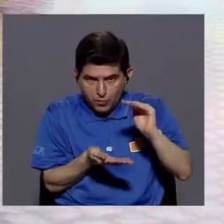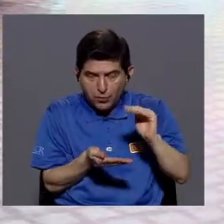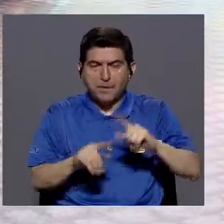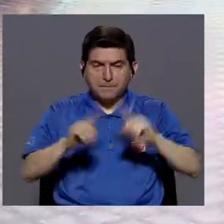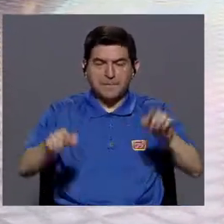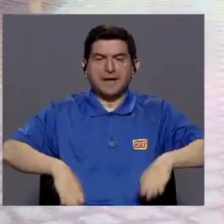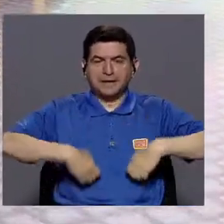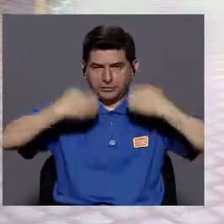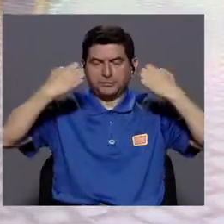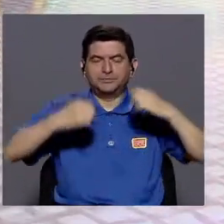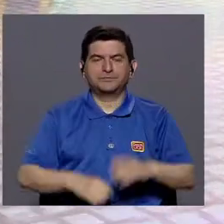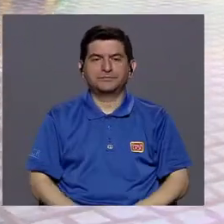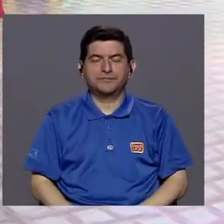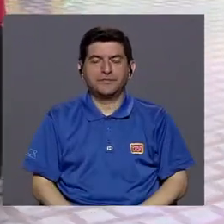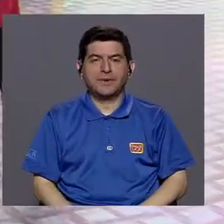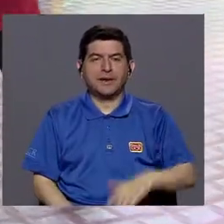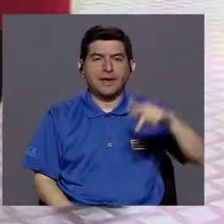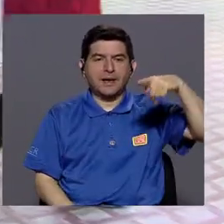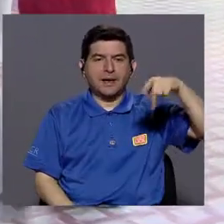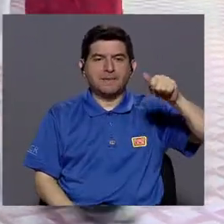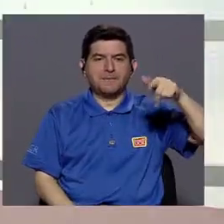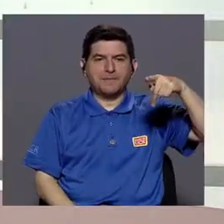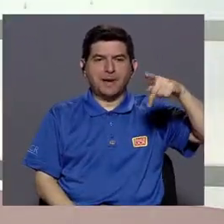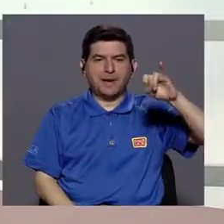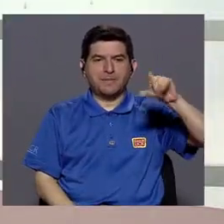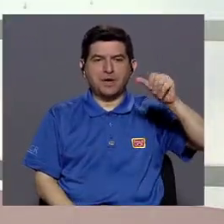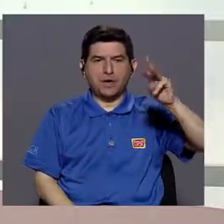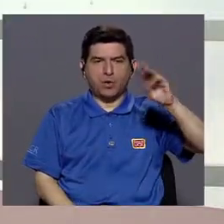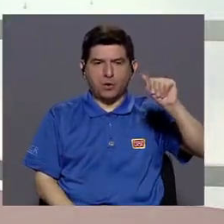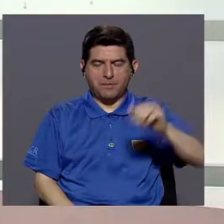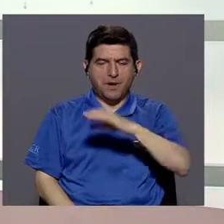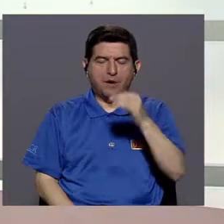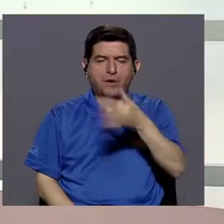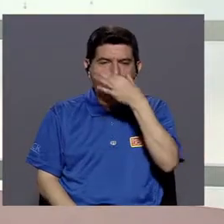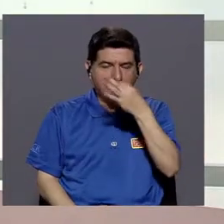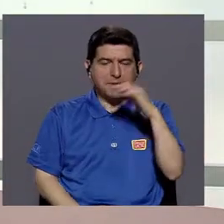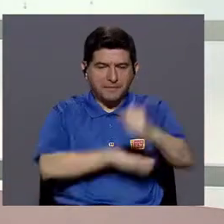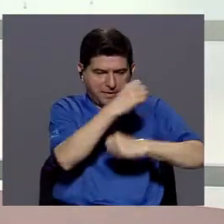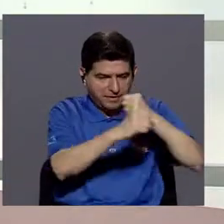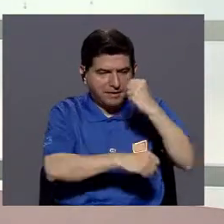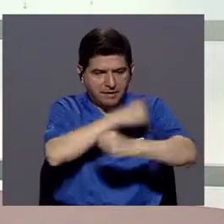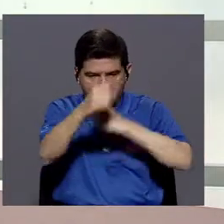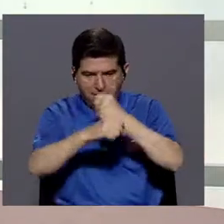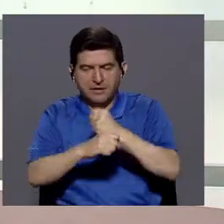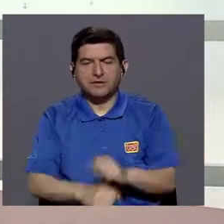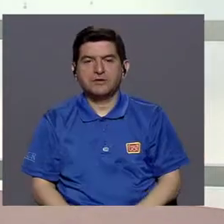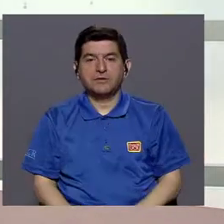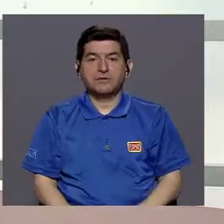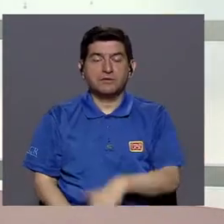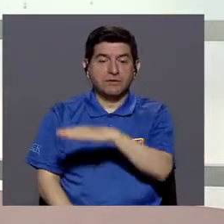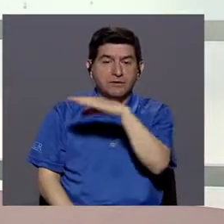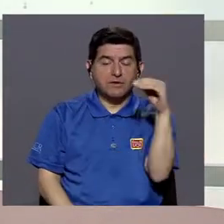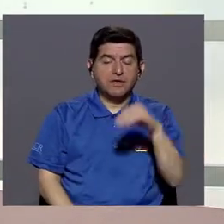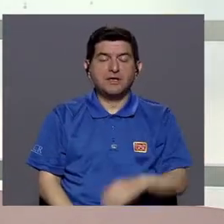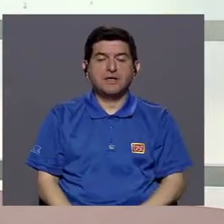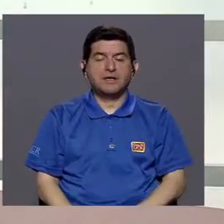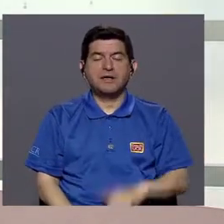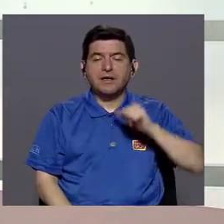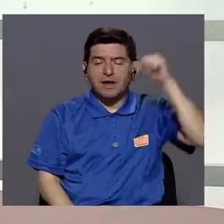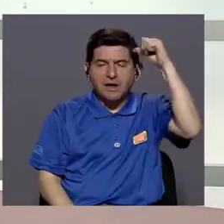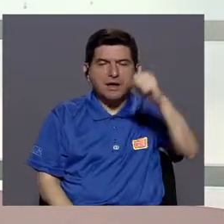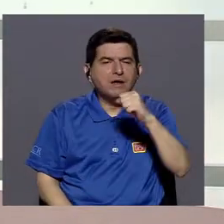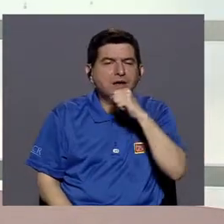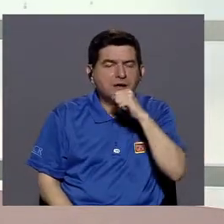Bueno, hay un grupo un poco más reducido de vacunas, pero existen. Está la vacuna de papiloma, está la vacuna de la gripe, que es anual, y